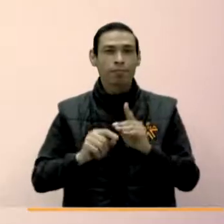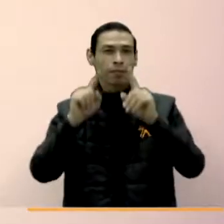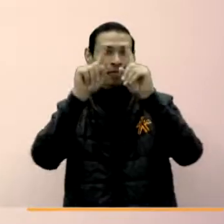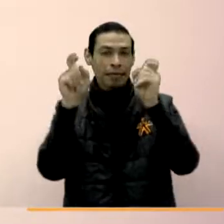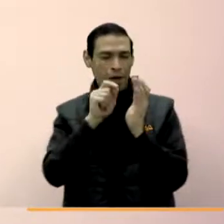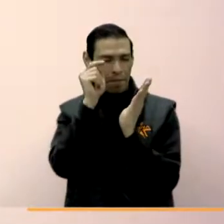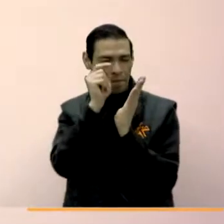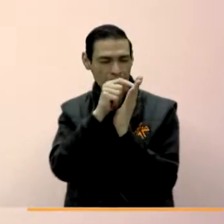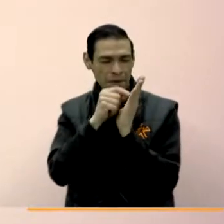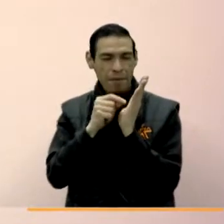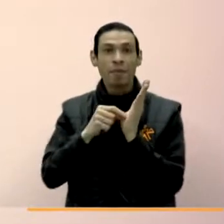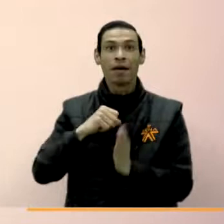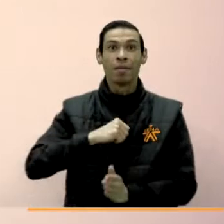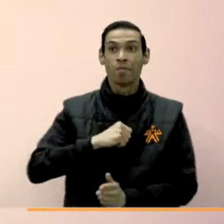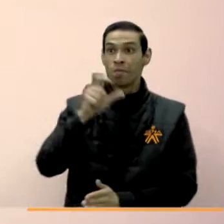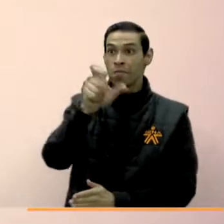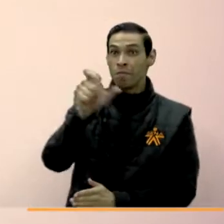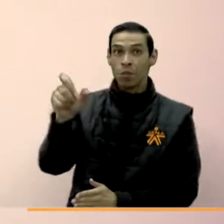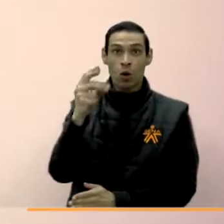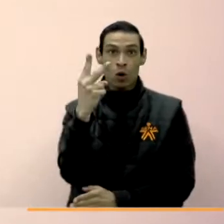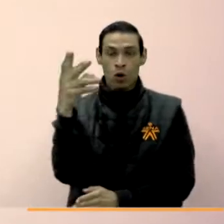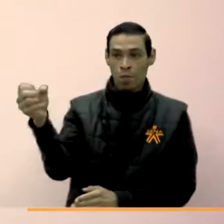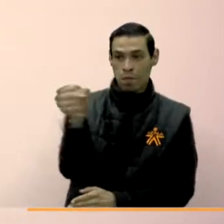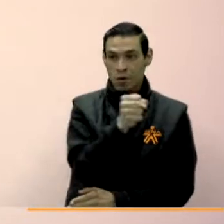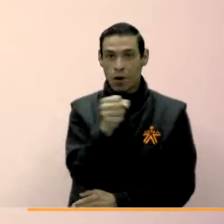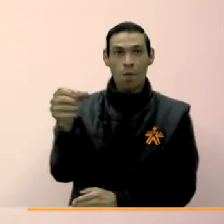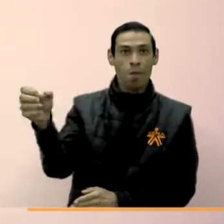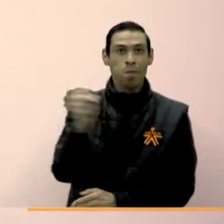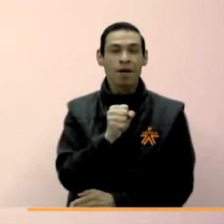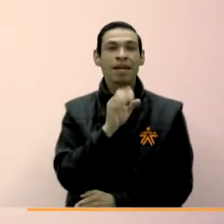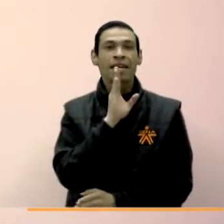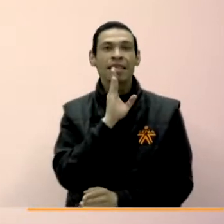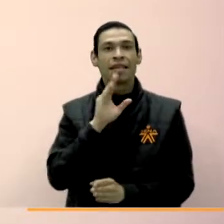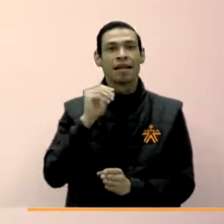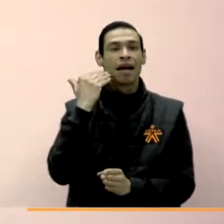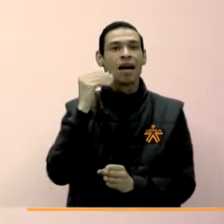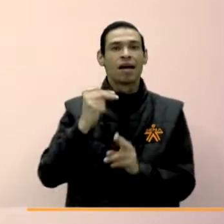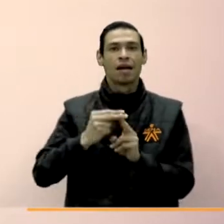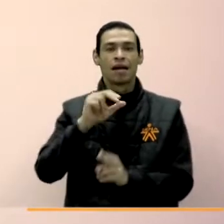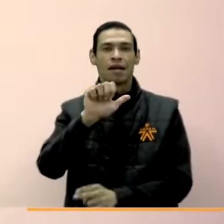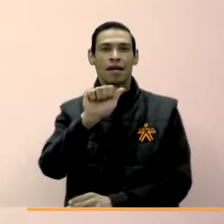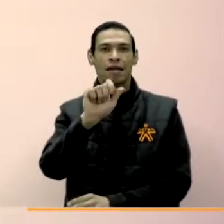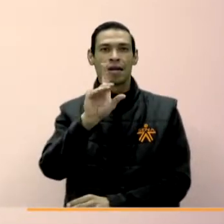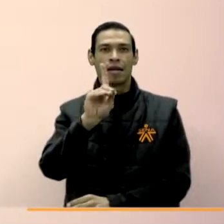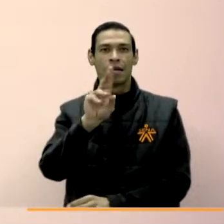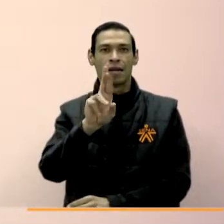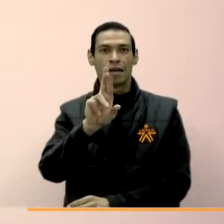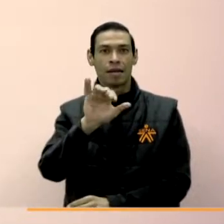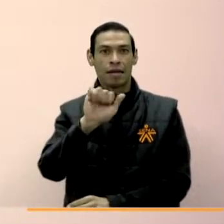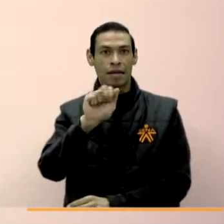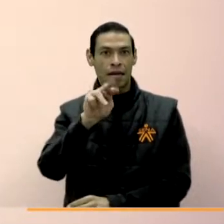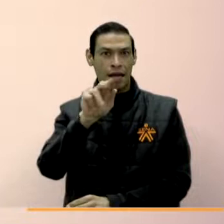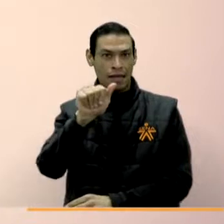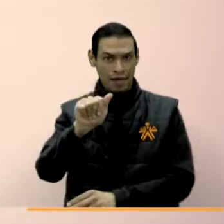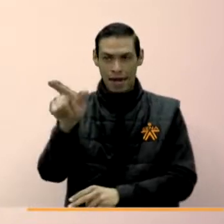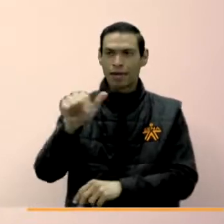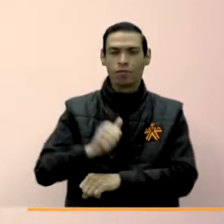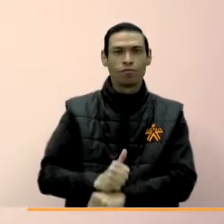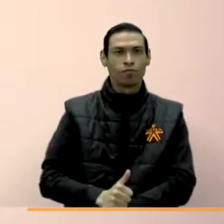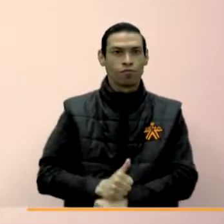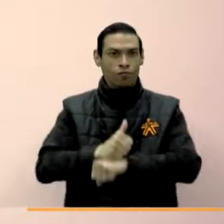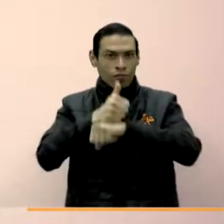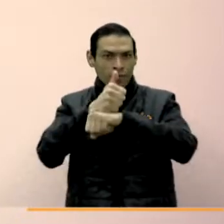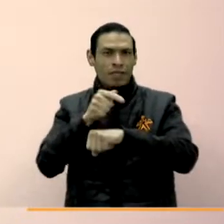más detallada tenemos en estudio dos invitados muy especiales. Conversaremos con Adriana Colmenares Montoya, ella es la directora de promoción y